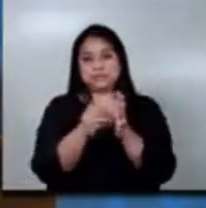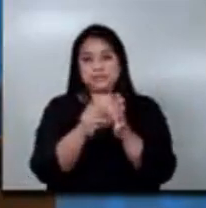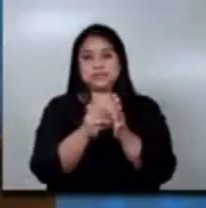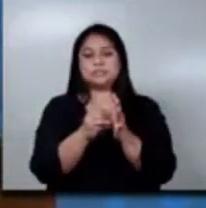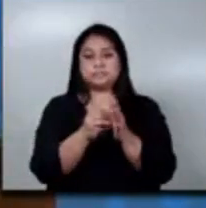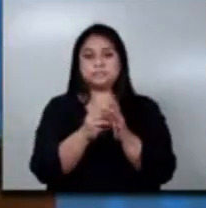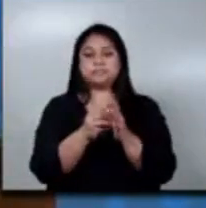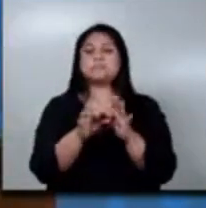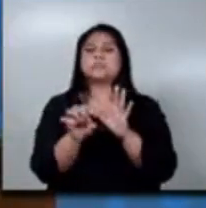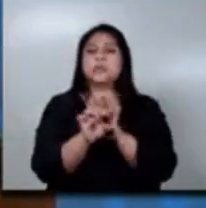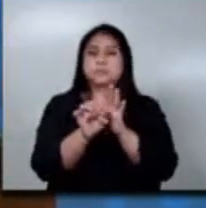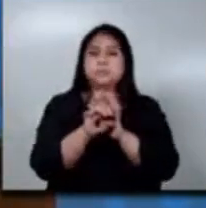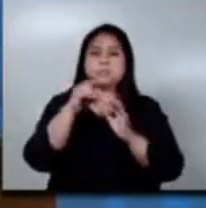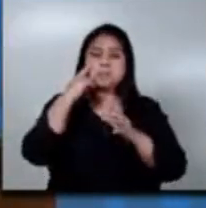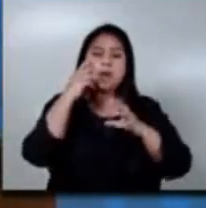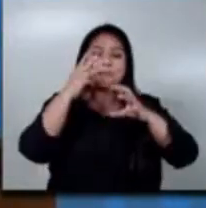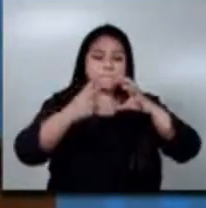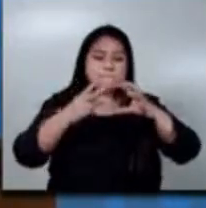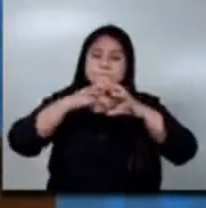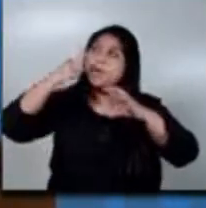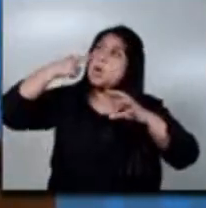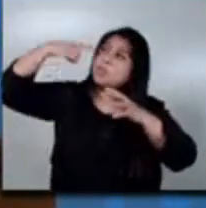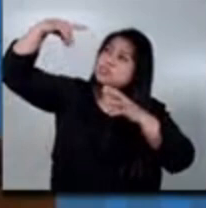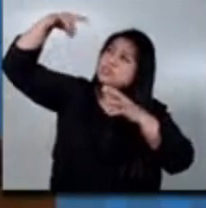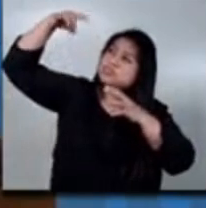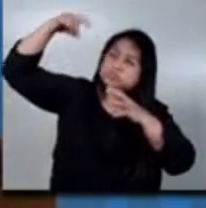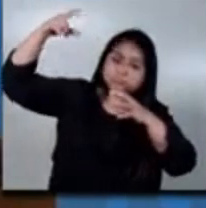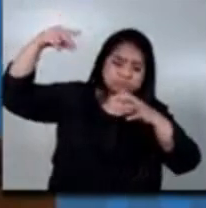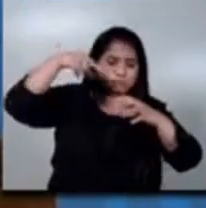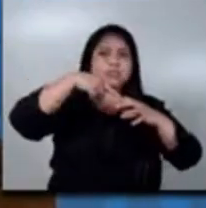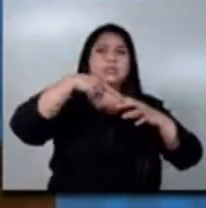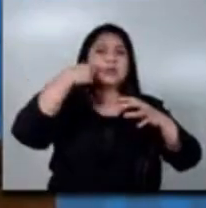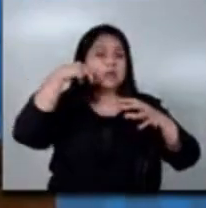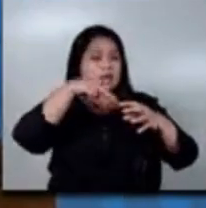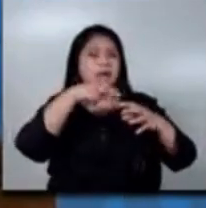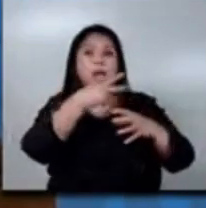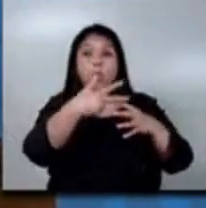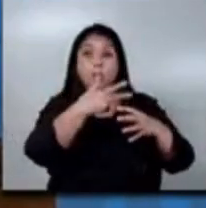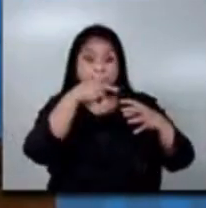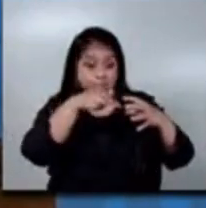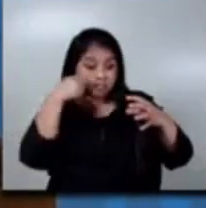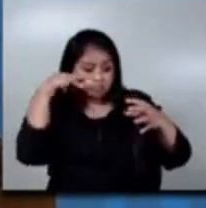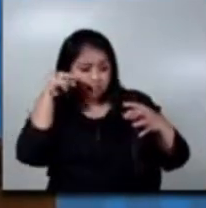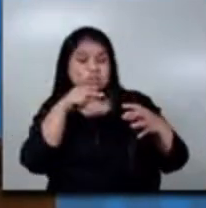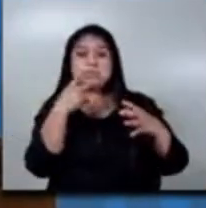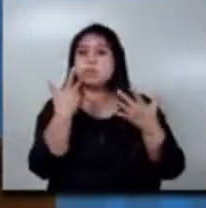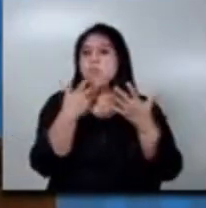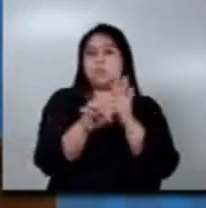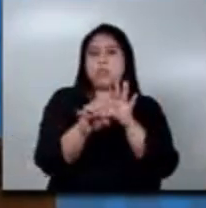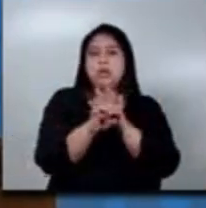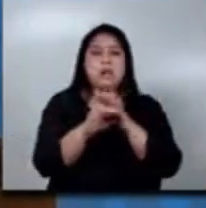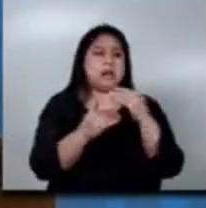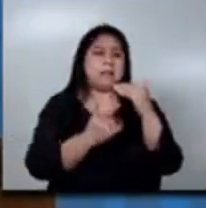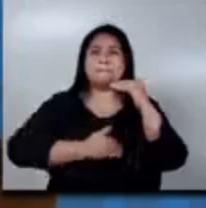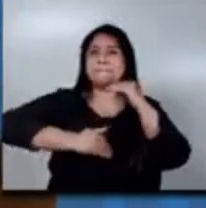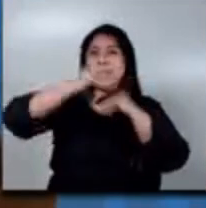están monitoreando el comportamiento del clima, al darse alguna eventualidad que sobrepase los límites que están establecidos